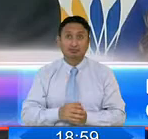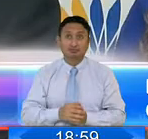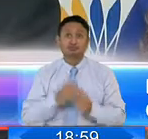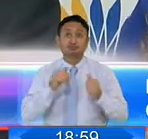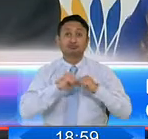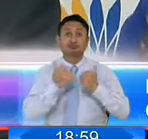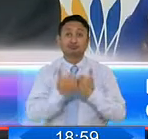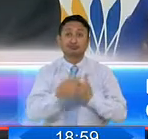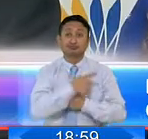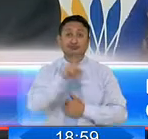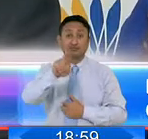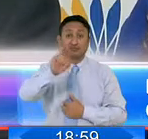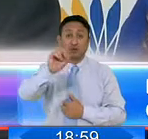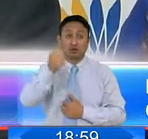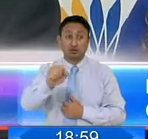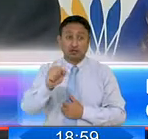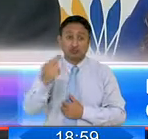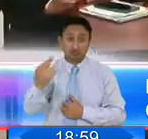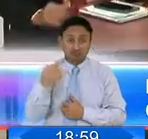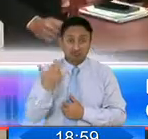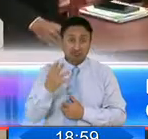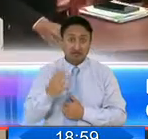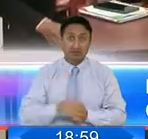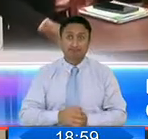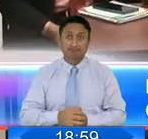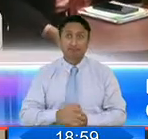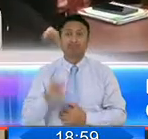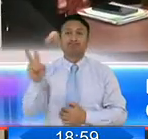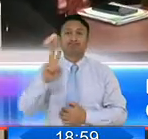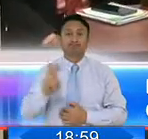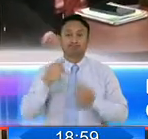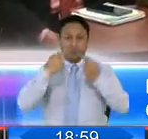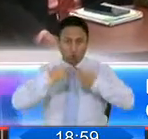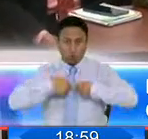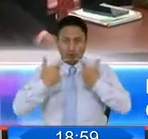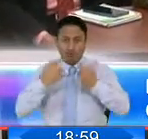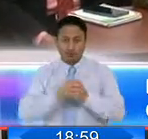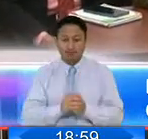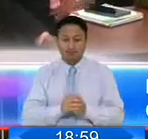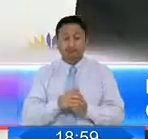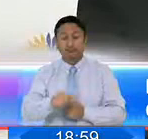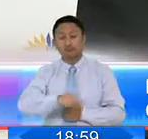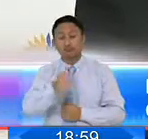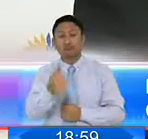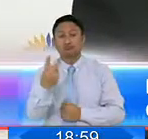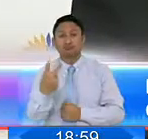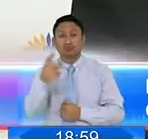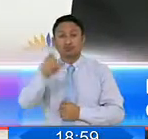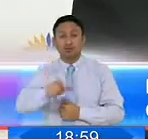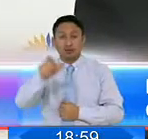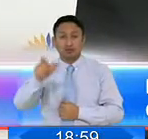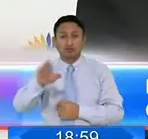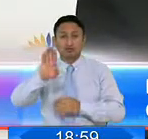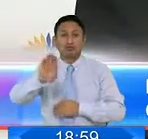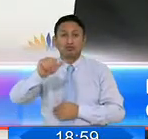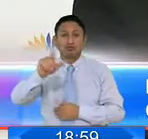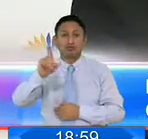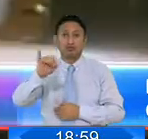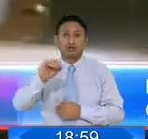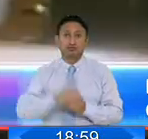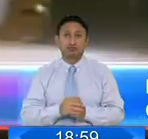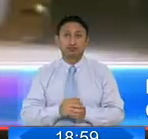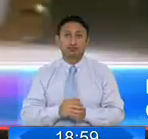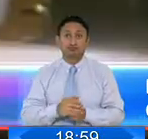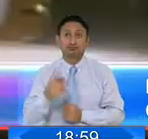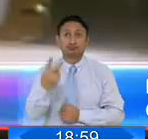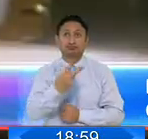legisladora Rosa Verdesoto. El día viernes la convocatoria se extendió para los otros dos integrantes del Badi, Fernando Burbano y